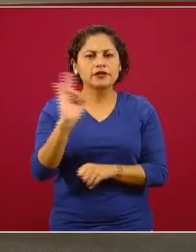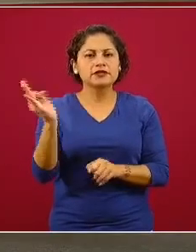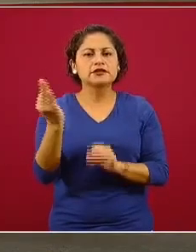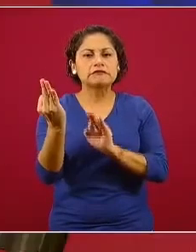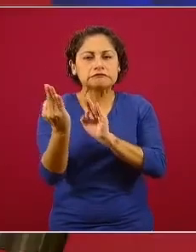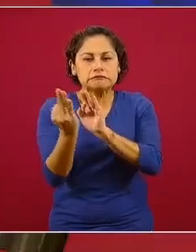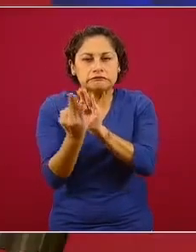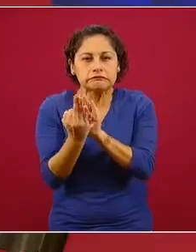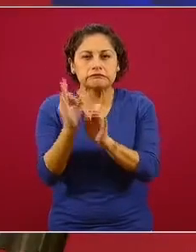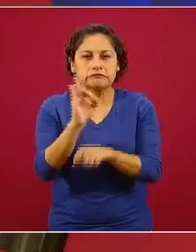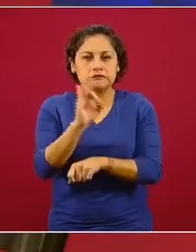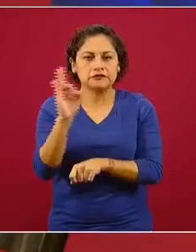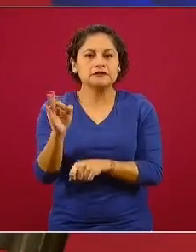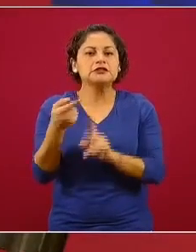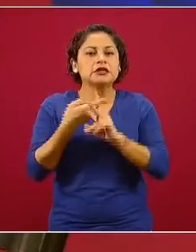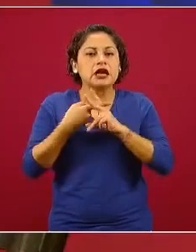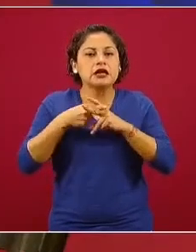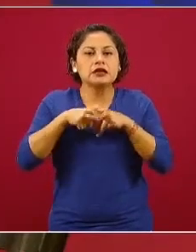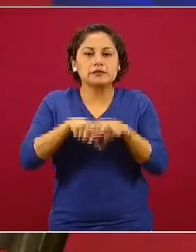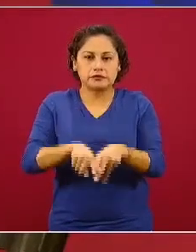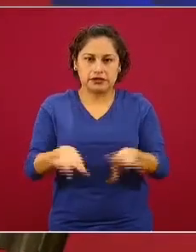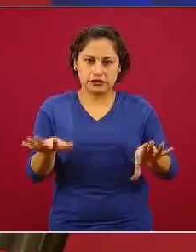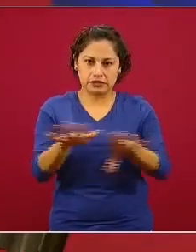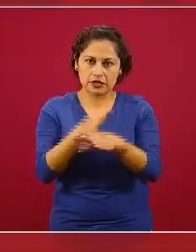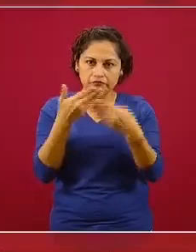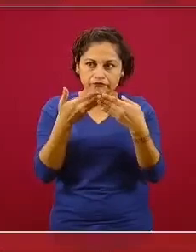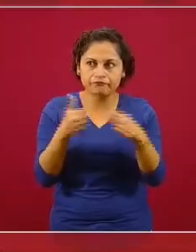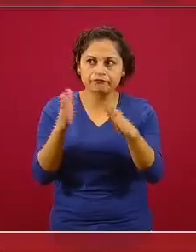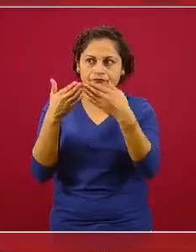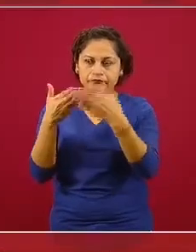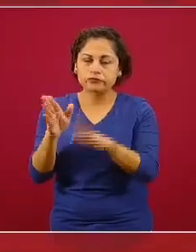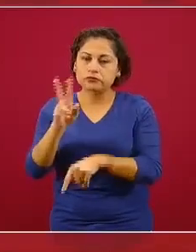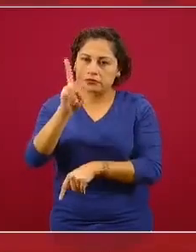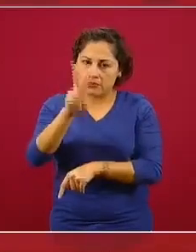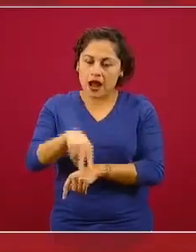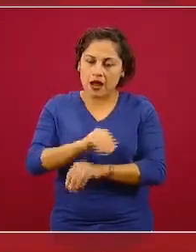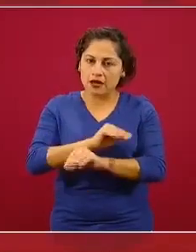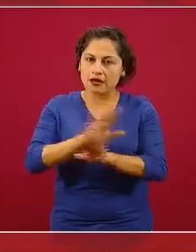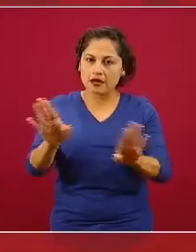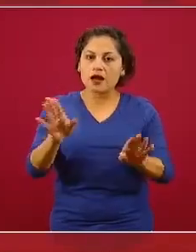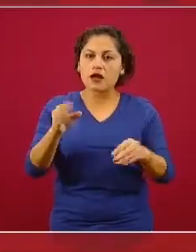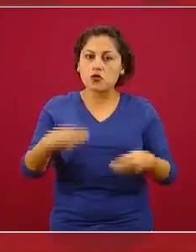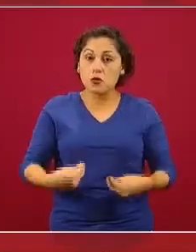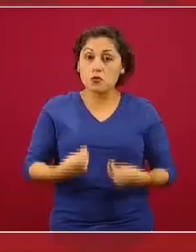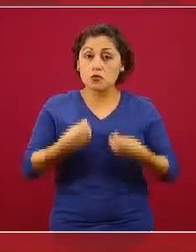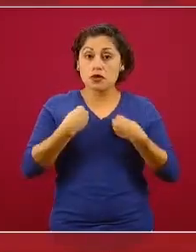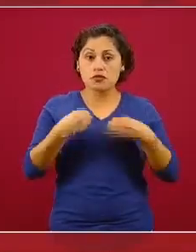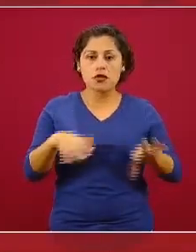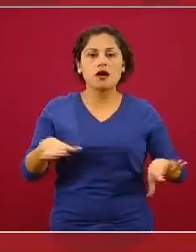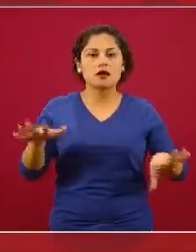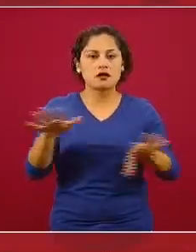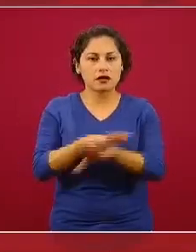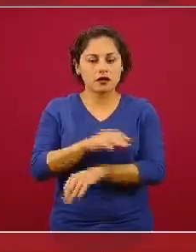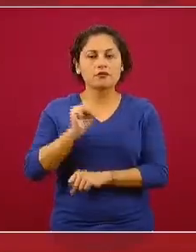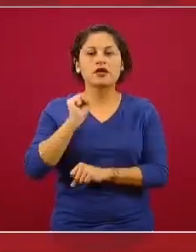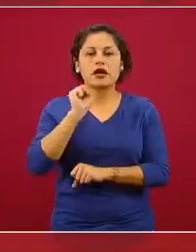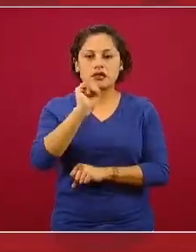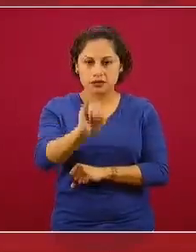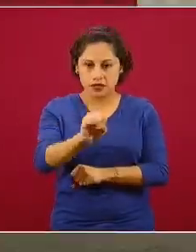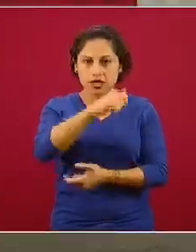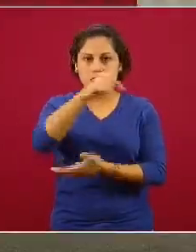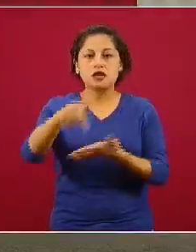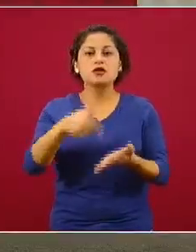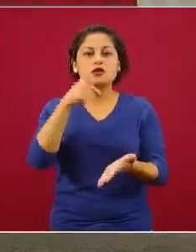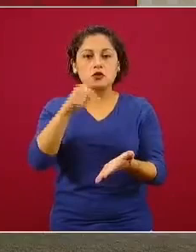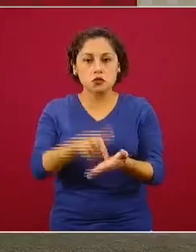hay adaptaciones permanentes que vamos a hacer a nuestra vida en el espacio público, en el funcionamiento de los establecimientos